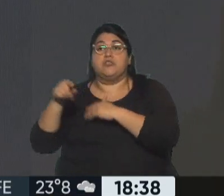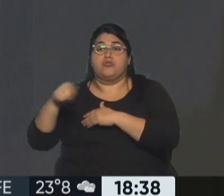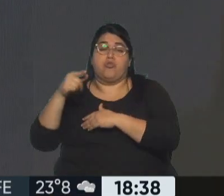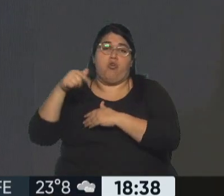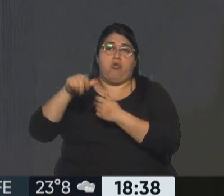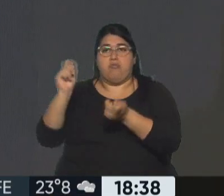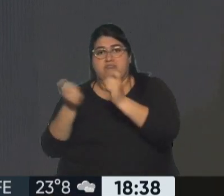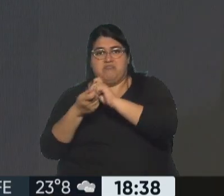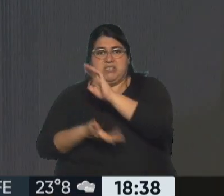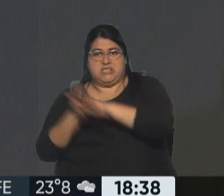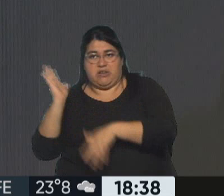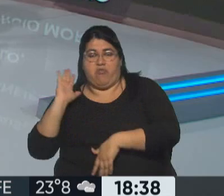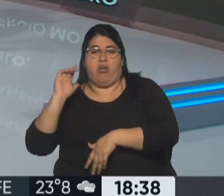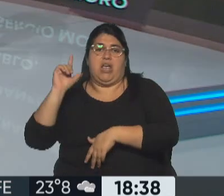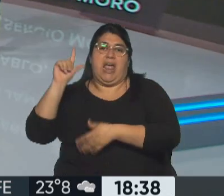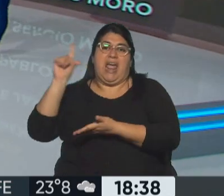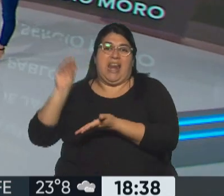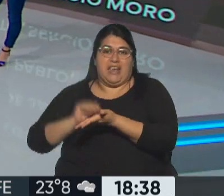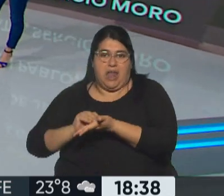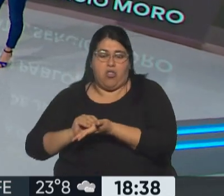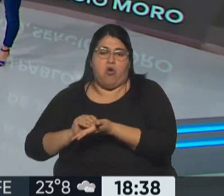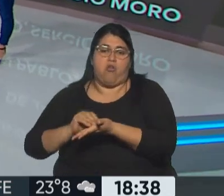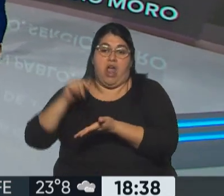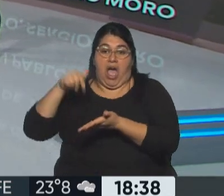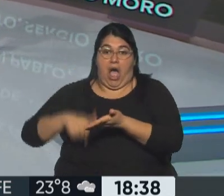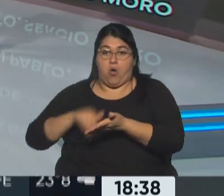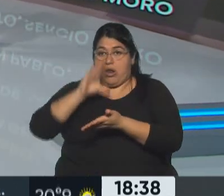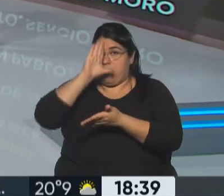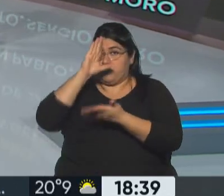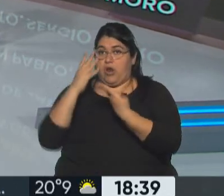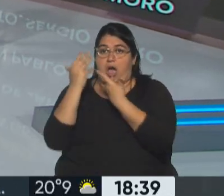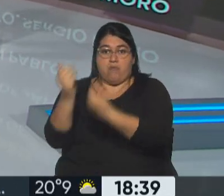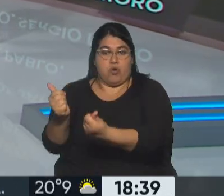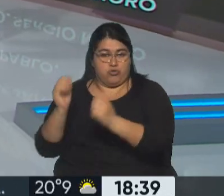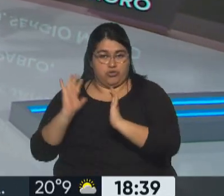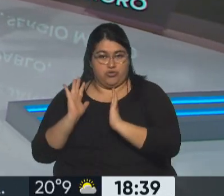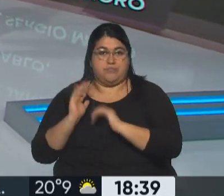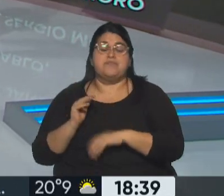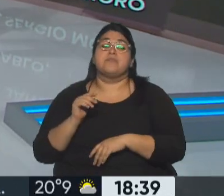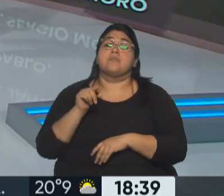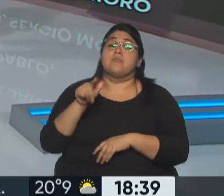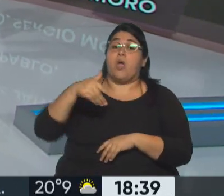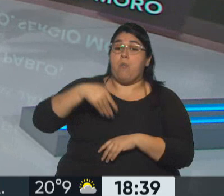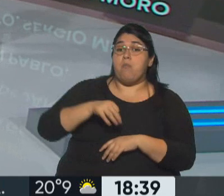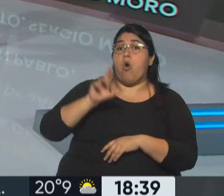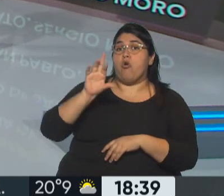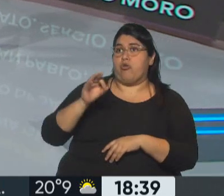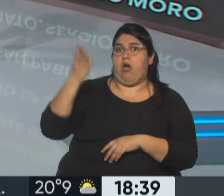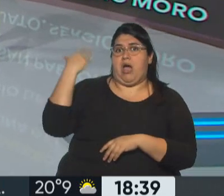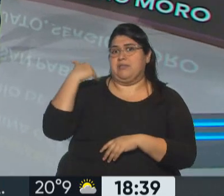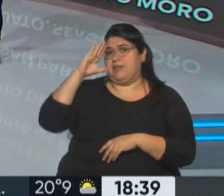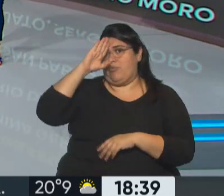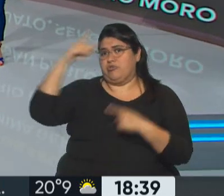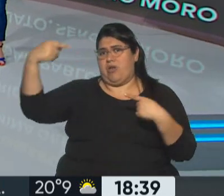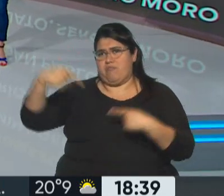¿no? Fue electo legislador. Correcto. Y sale a apoyar a De hecho el otro día me preguntaban, Bueno, y Sergio Moro se peleó con Bolsonaro y ahora la